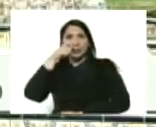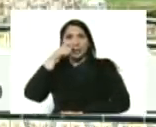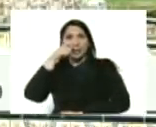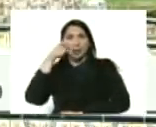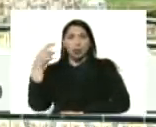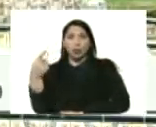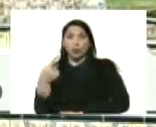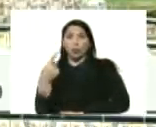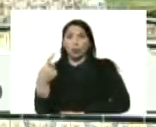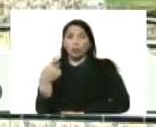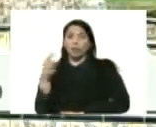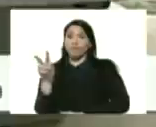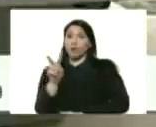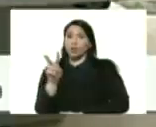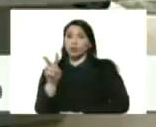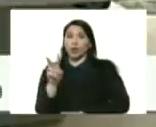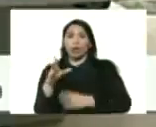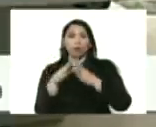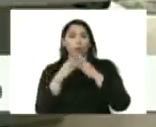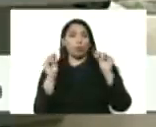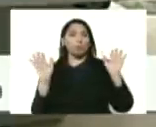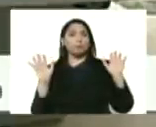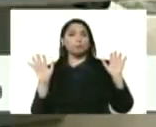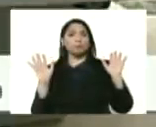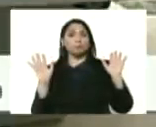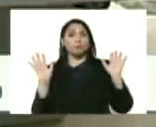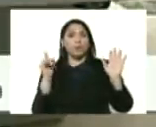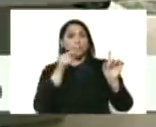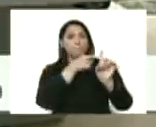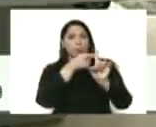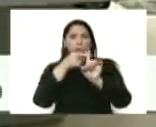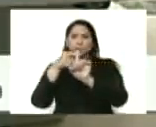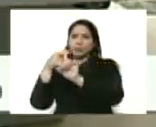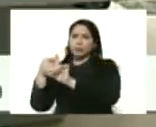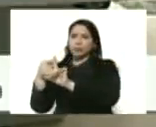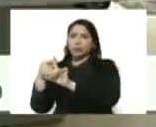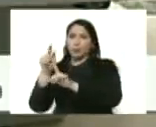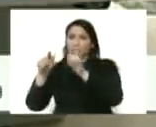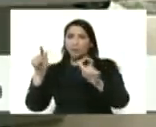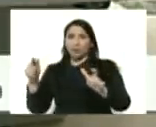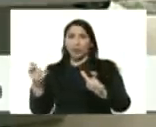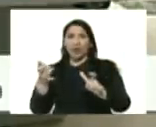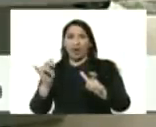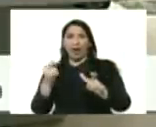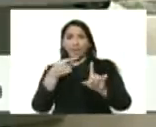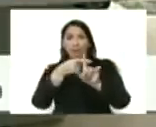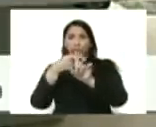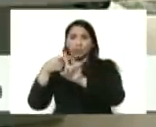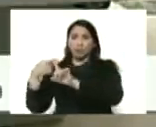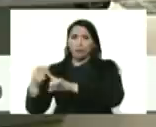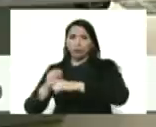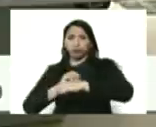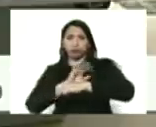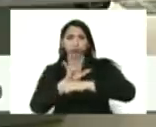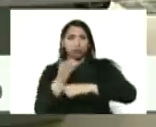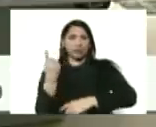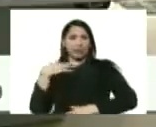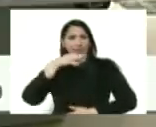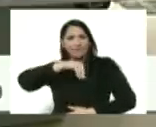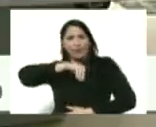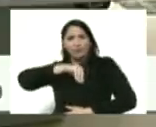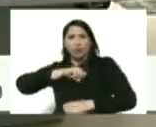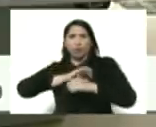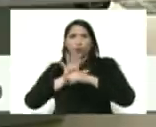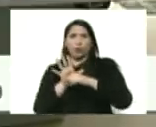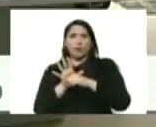único en Venezuela que todos los positivos, todas las personas que tienen el coronavirus tienen